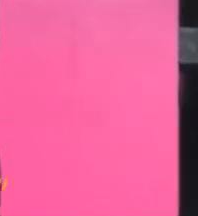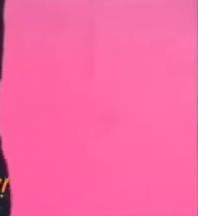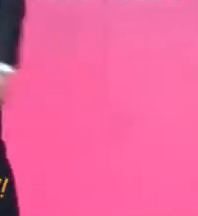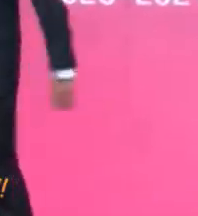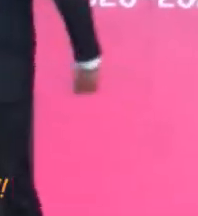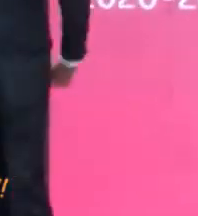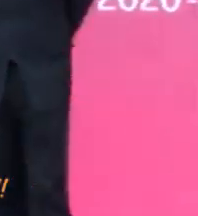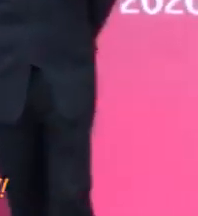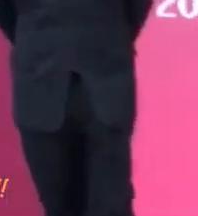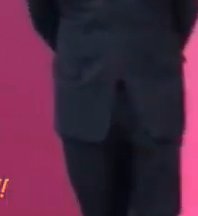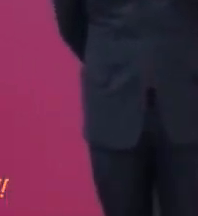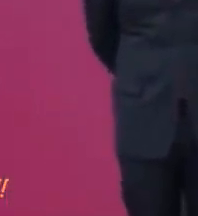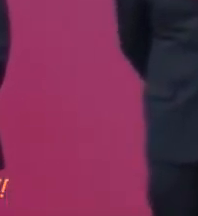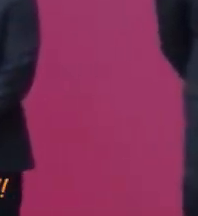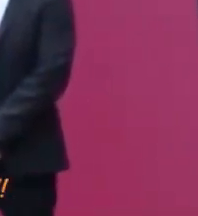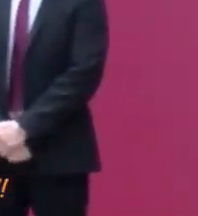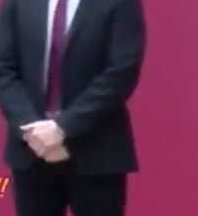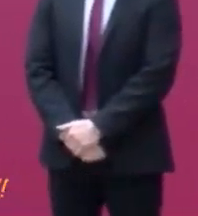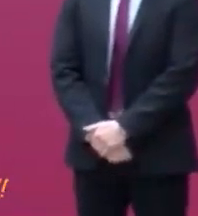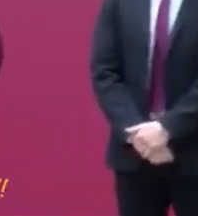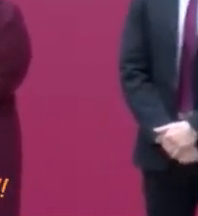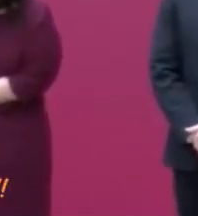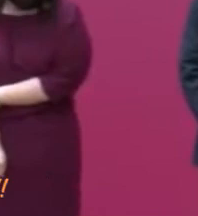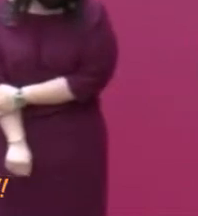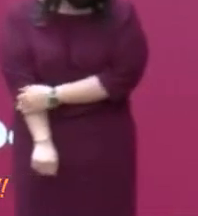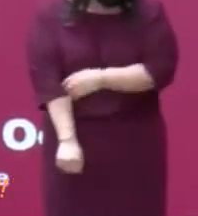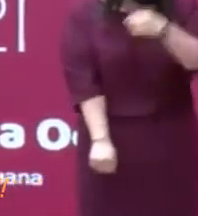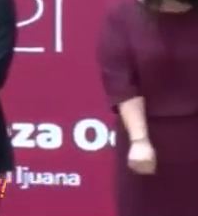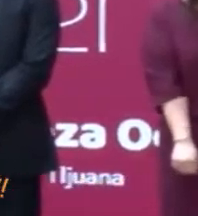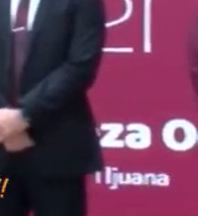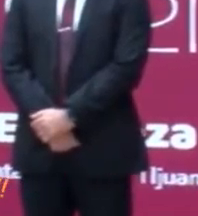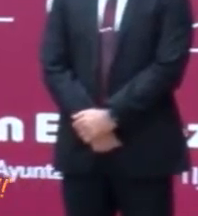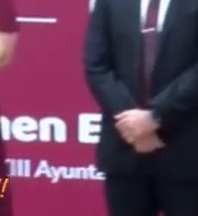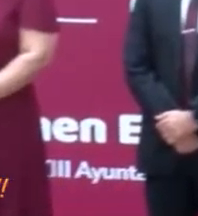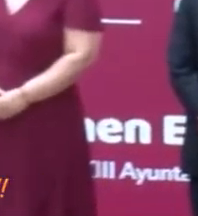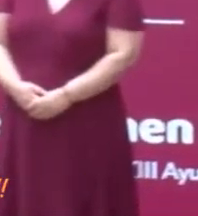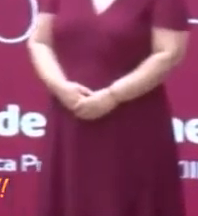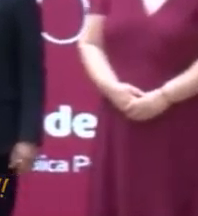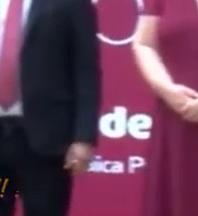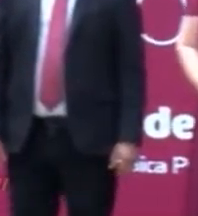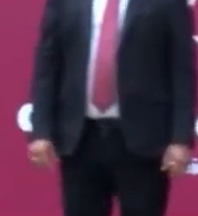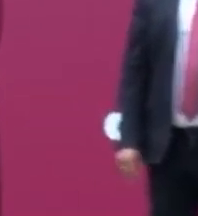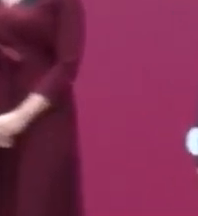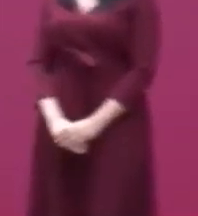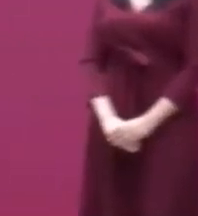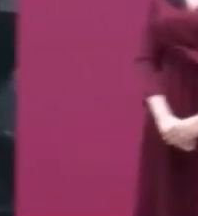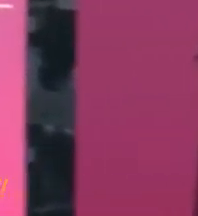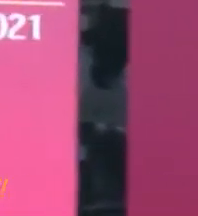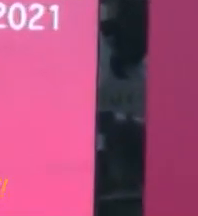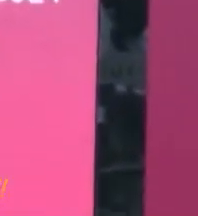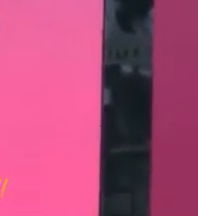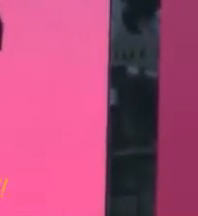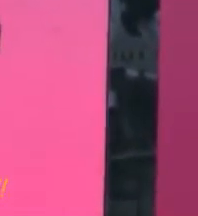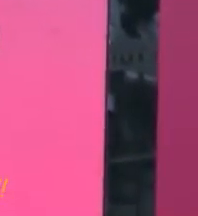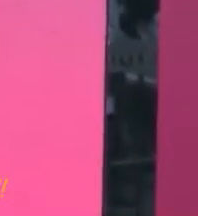Volvemos a ceder la palabra a la titular del órgano de control interno, María del Carmen Espinosa Ochoa.